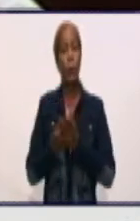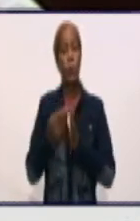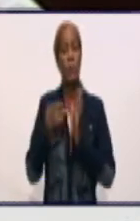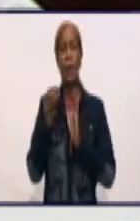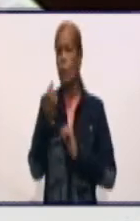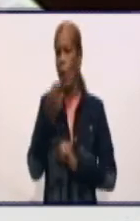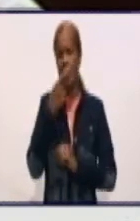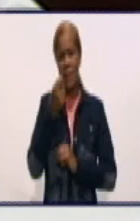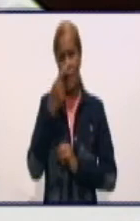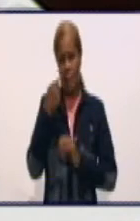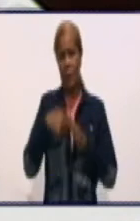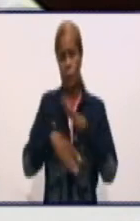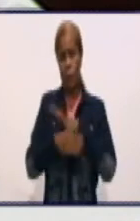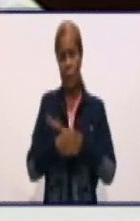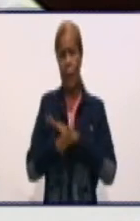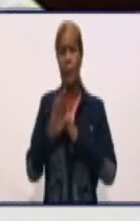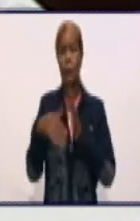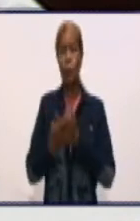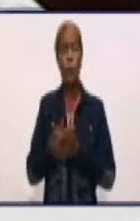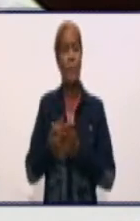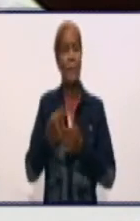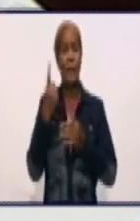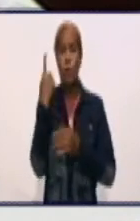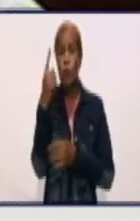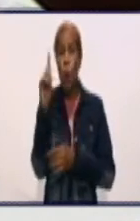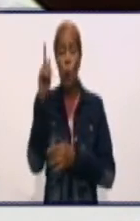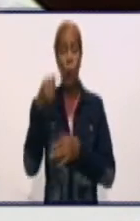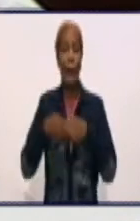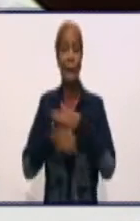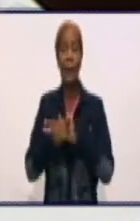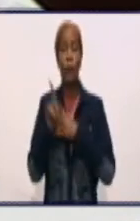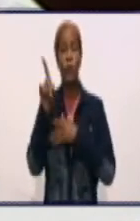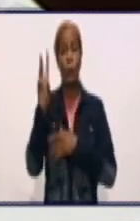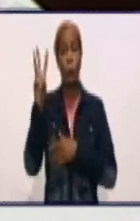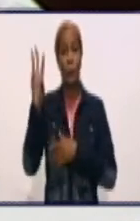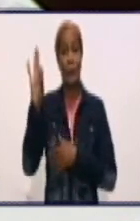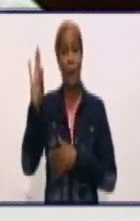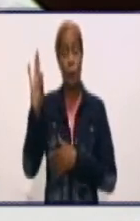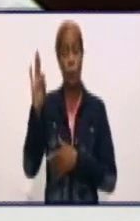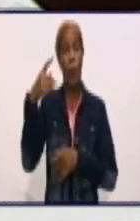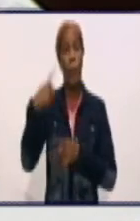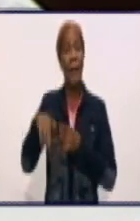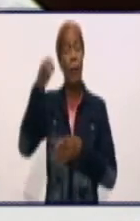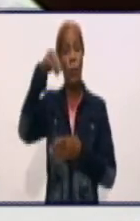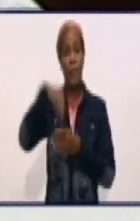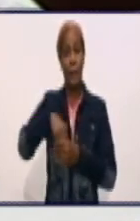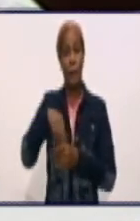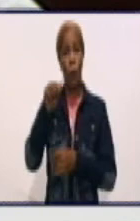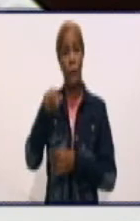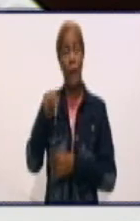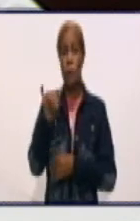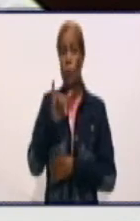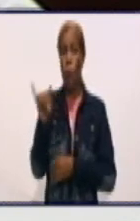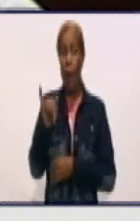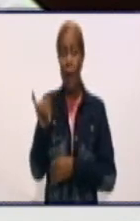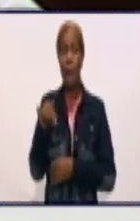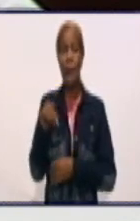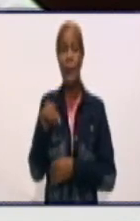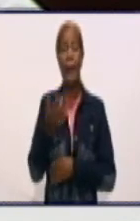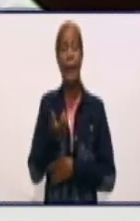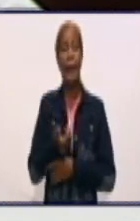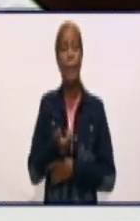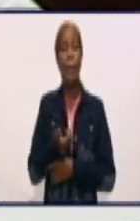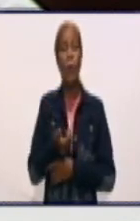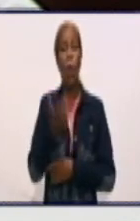Es una cifra considerable. Pero dentro de ellos tenemos afectaciones de los antibióticos, ya